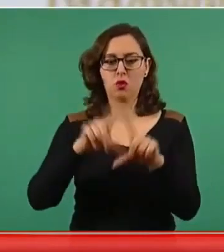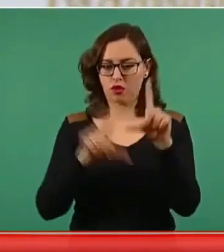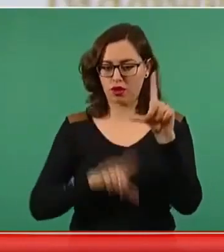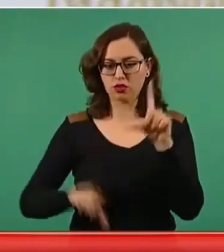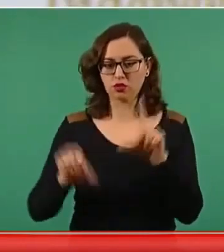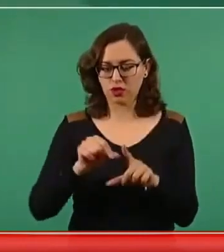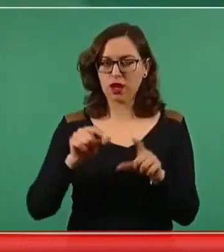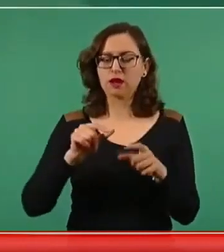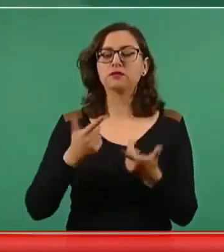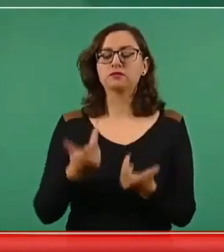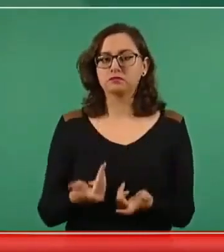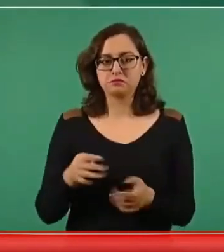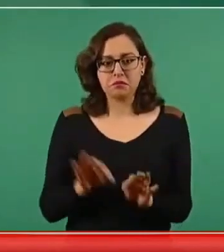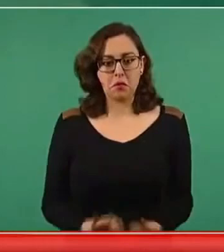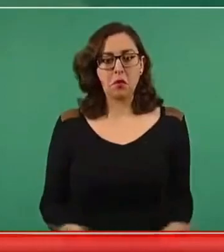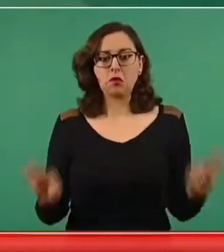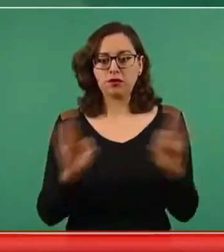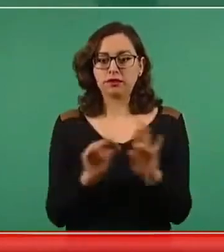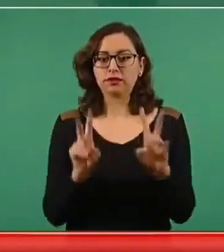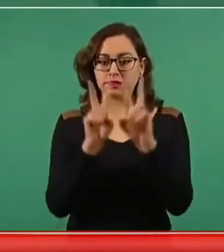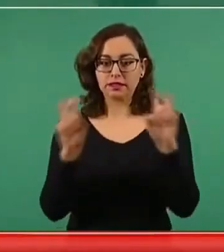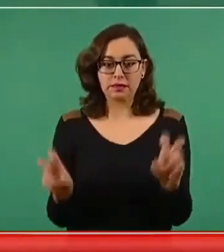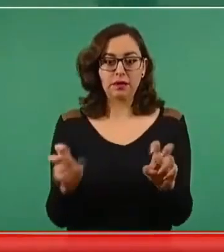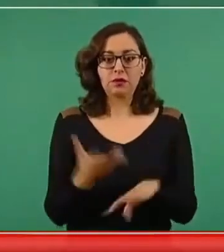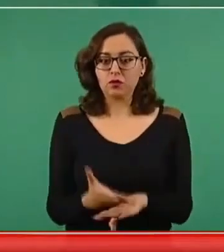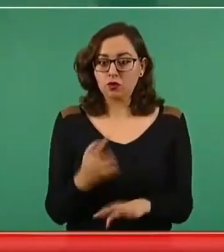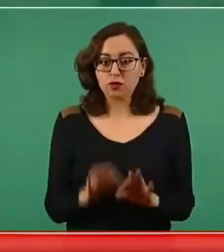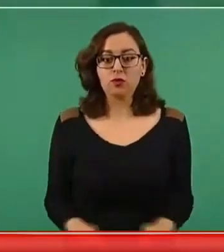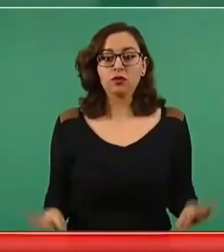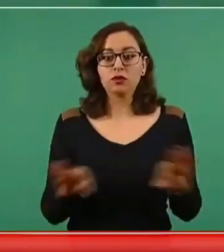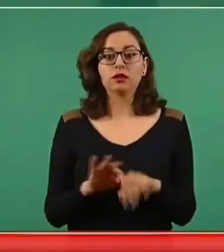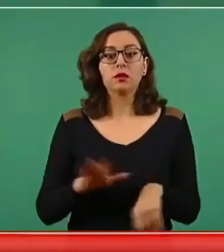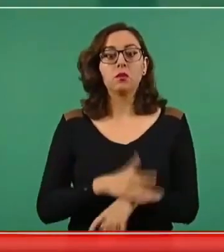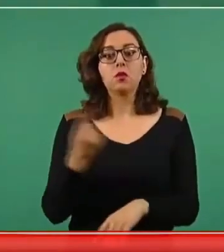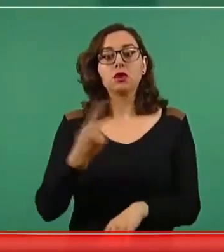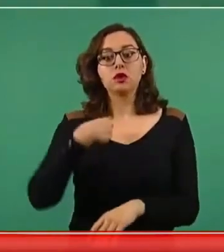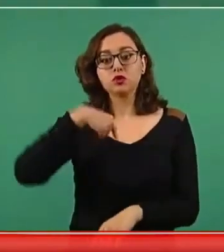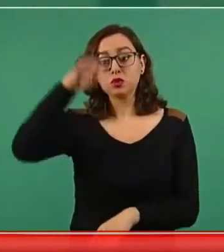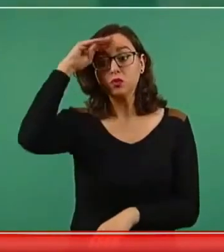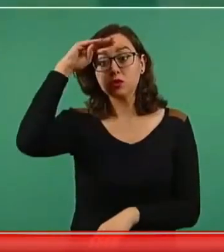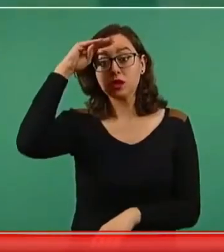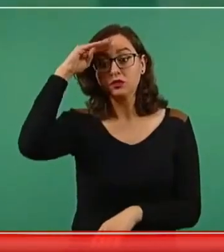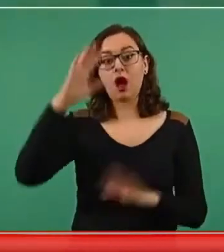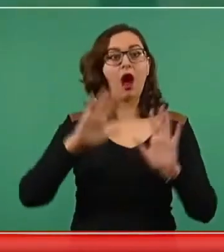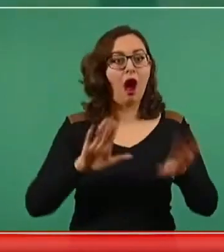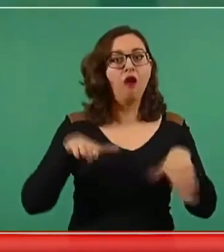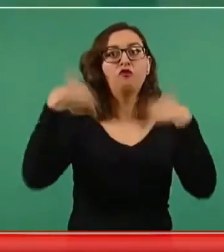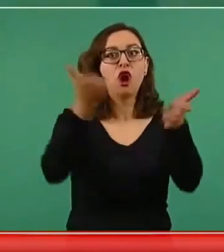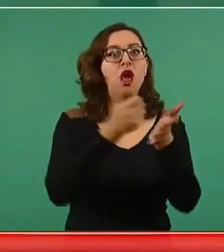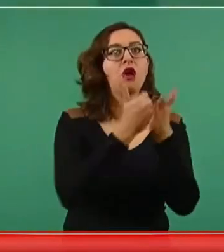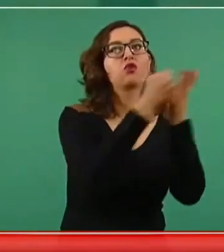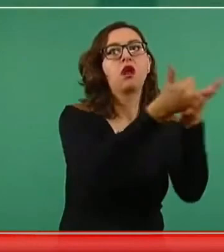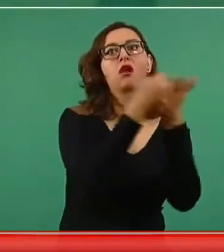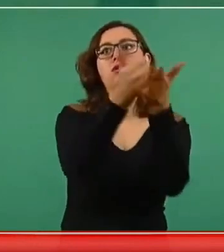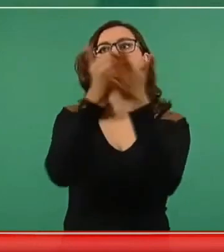Incluso yo sostengo que no se puede ser candil de la calle y oscuridad de la casa.